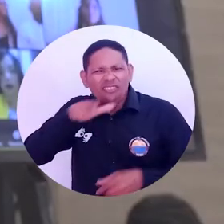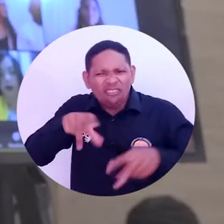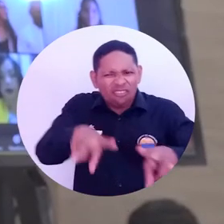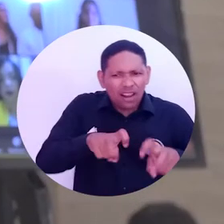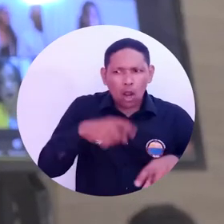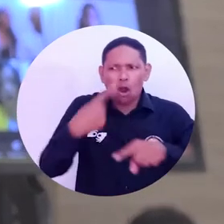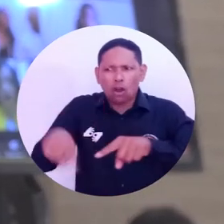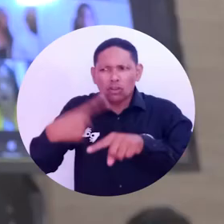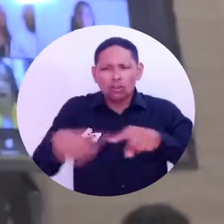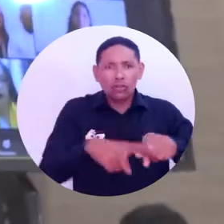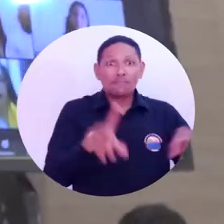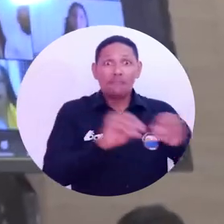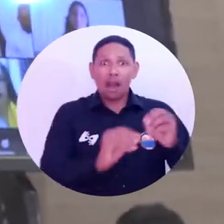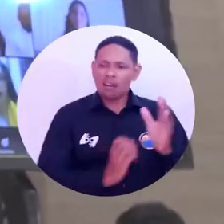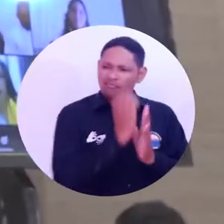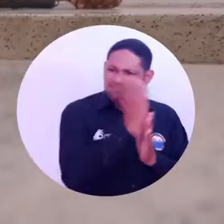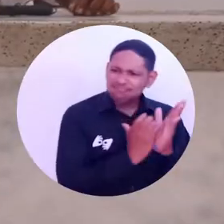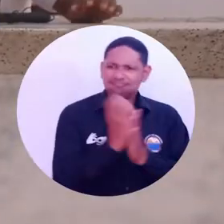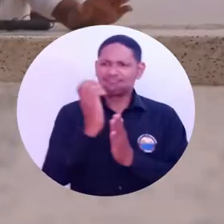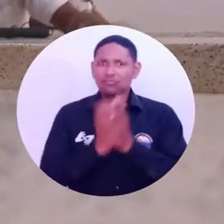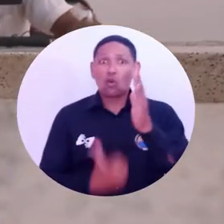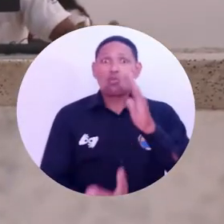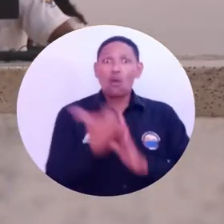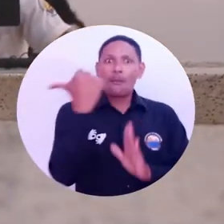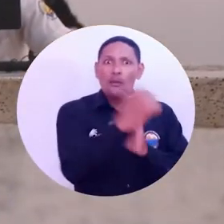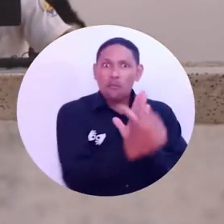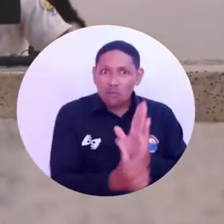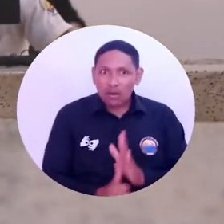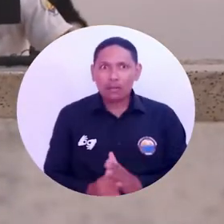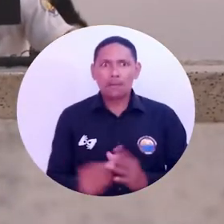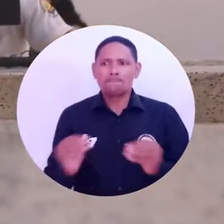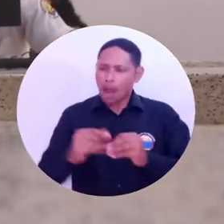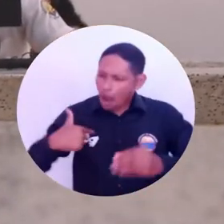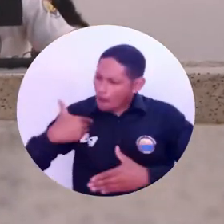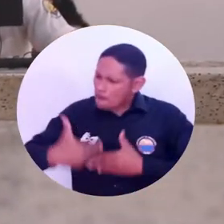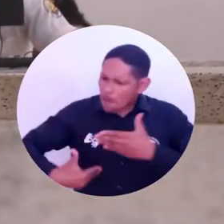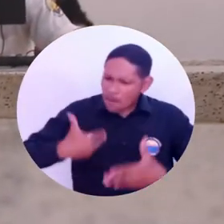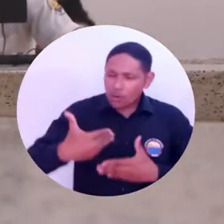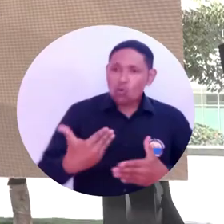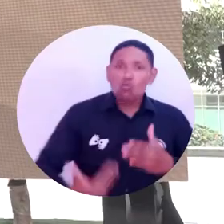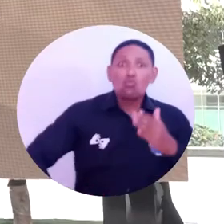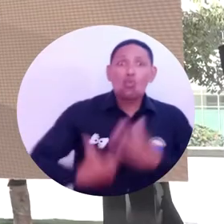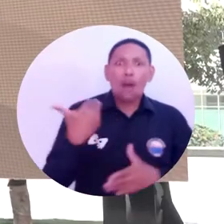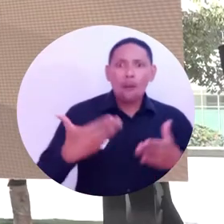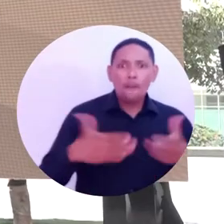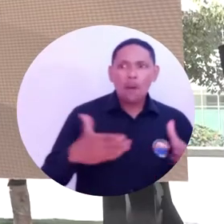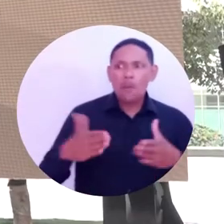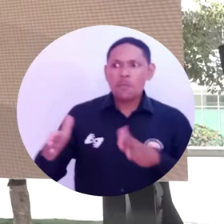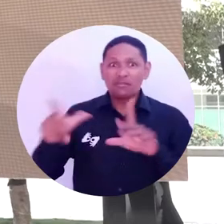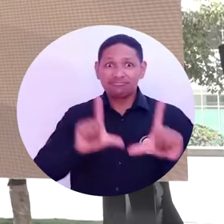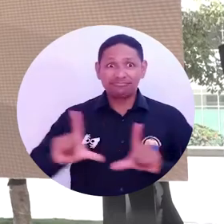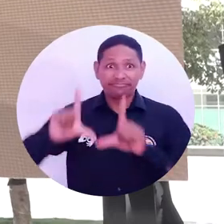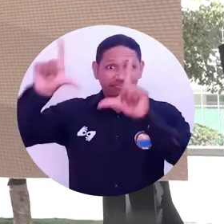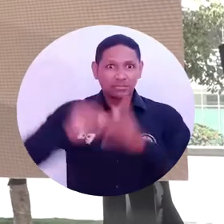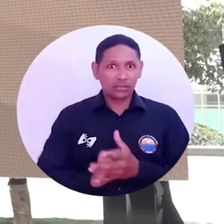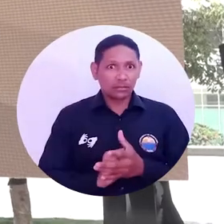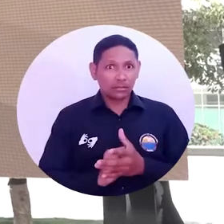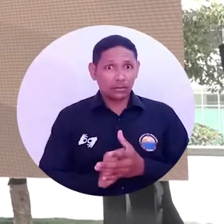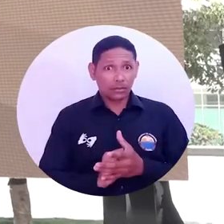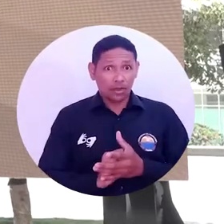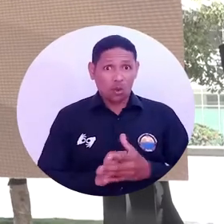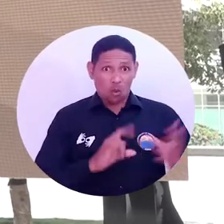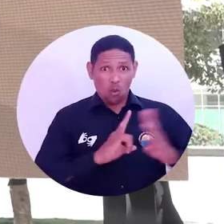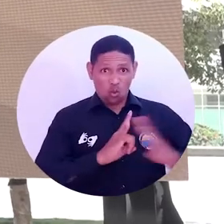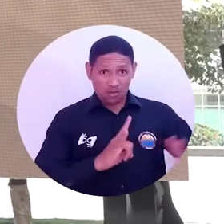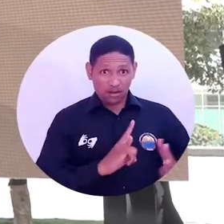de las acreditaciones, pero también de acreditación de nuevos programas. Hemos seguido avanzando en la apertura de nuevos posgrados. Reacreditamos la universidad no solo por cuatro,